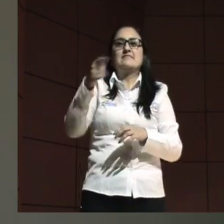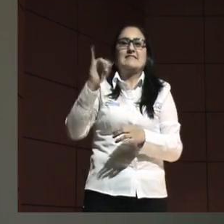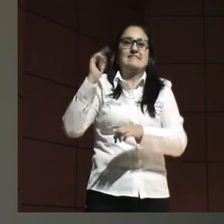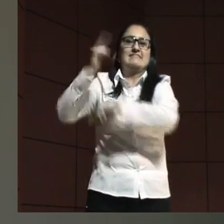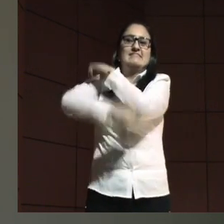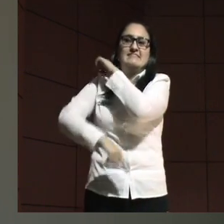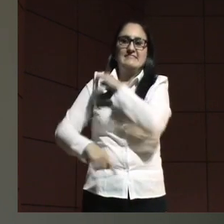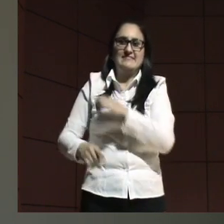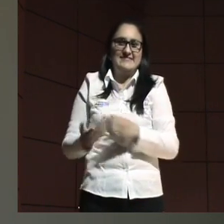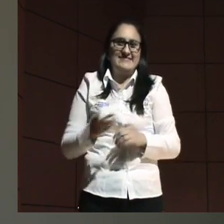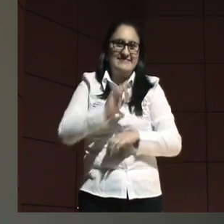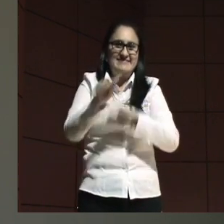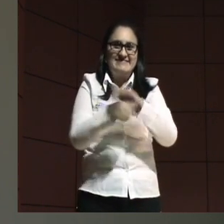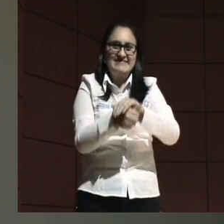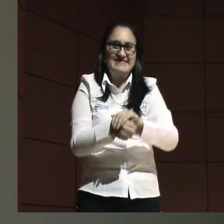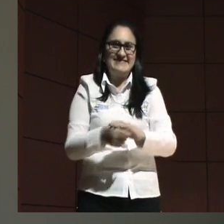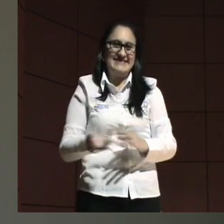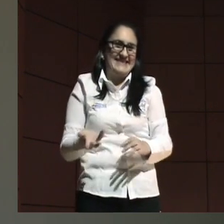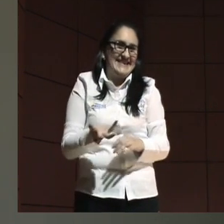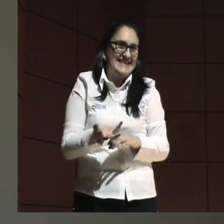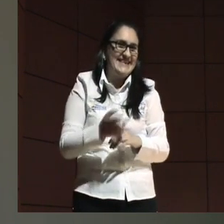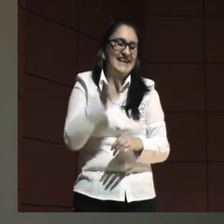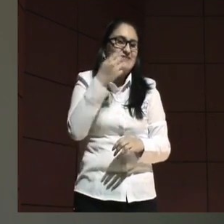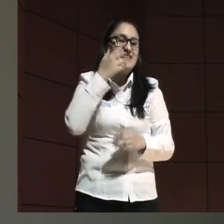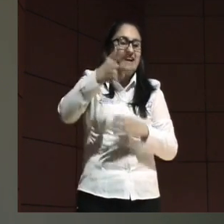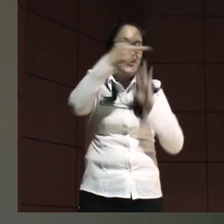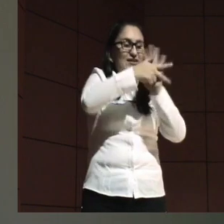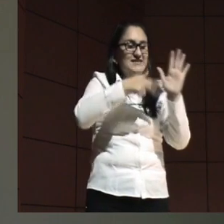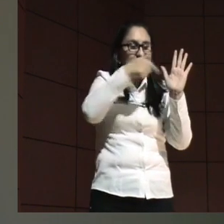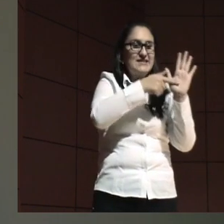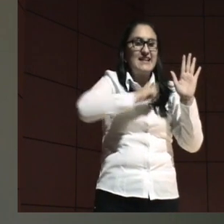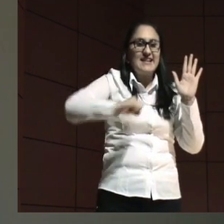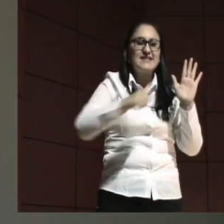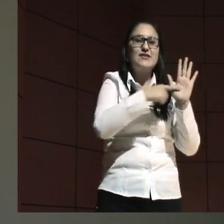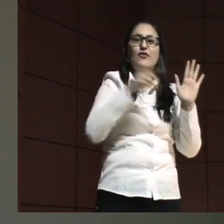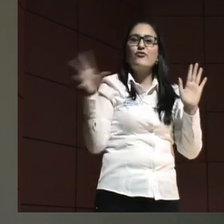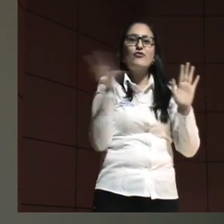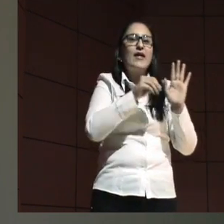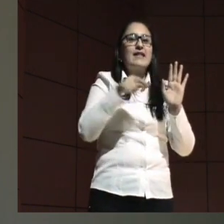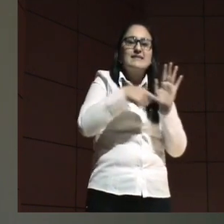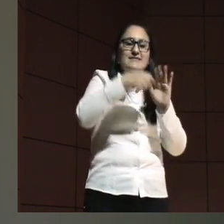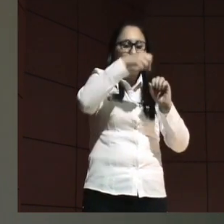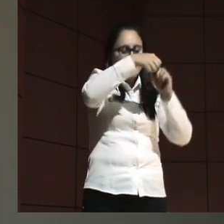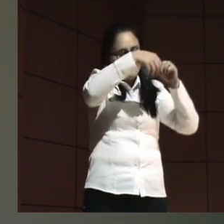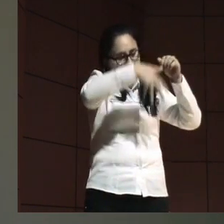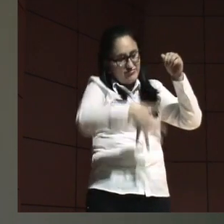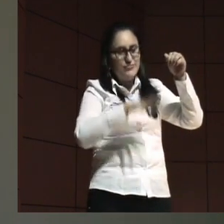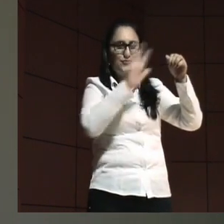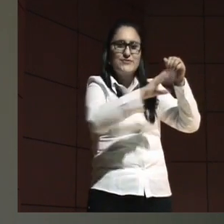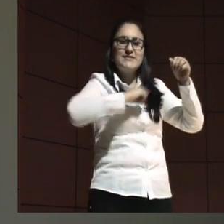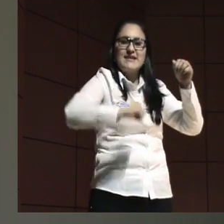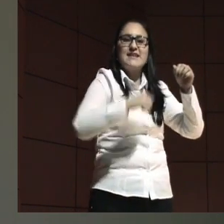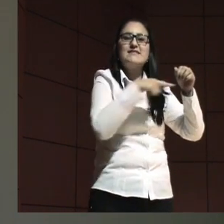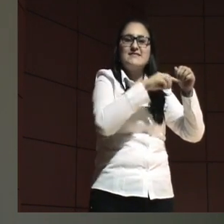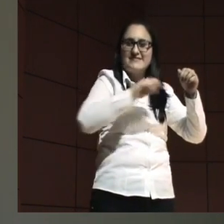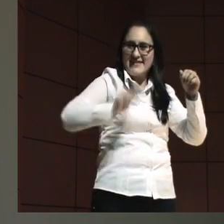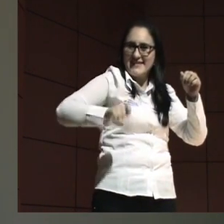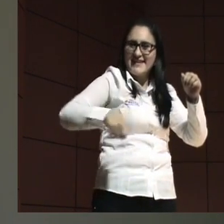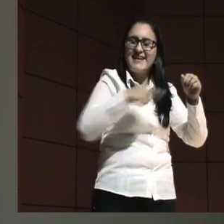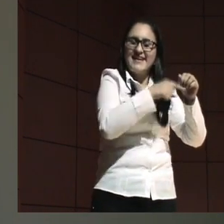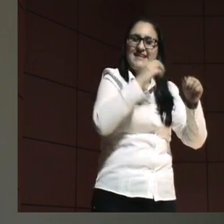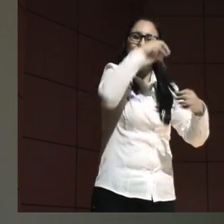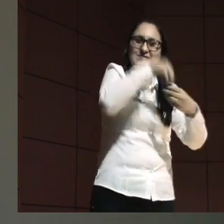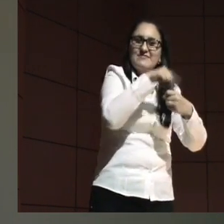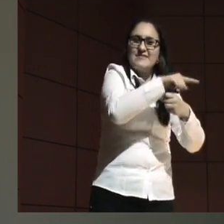Pero con la constitucionalización del derecho todas las ramas del derecho están supeditadas a la Constitución y eso